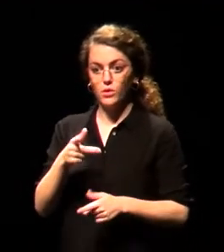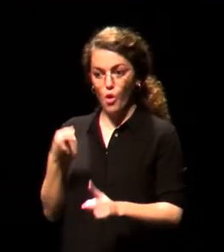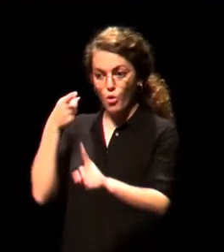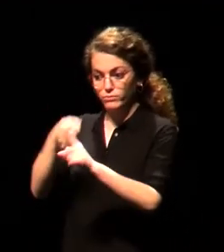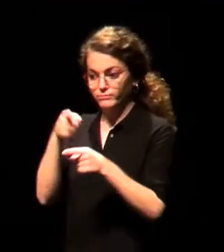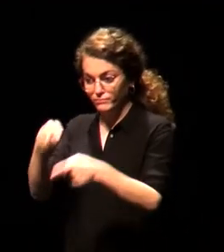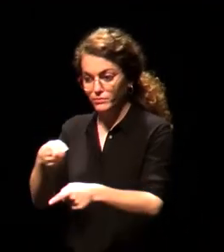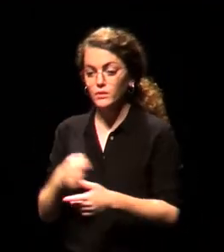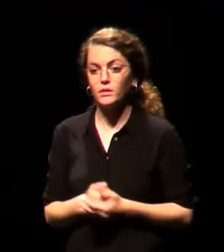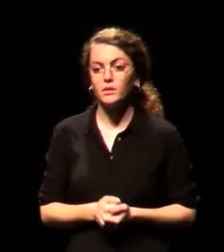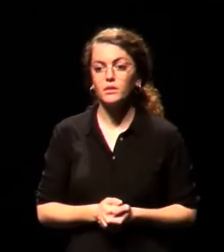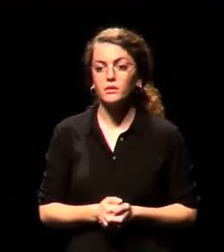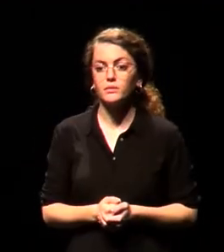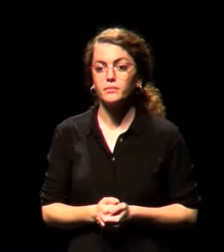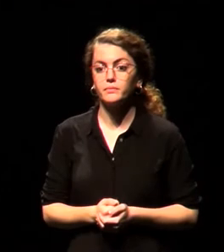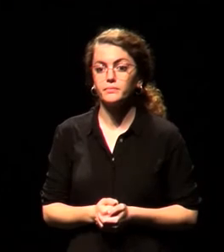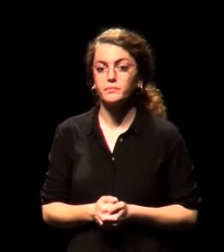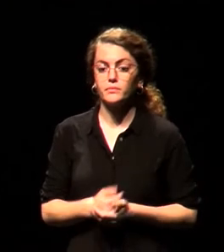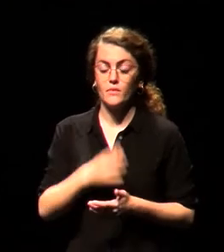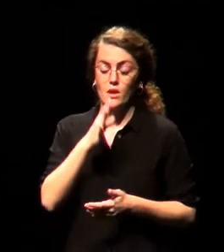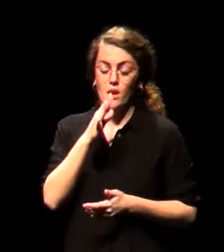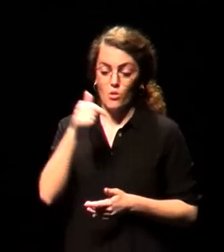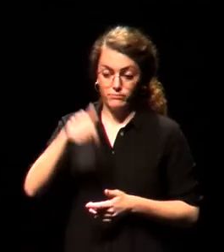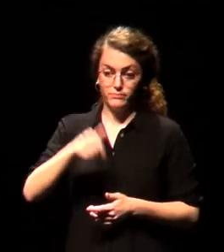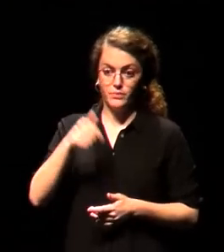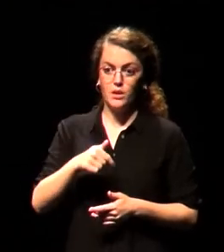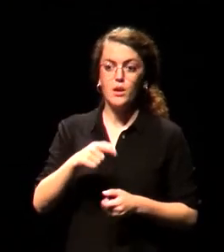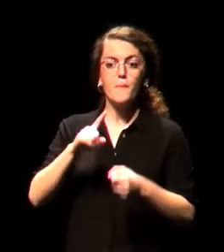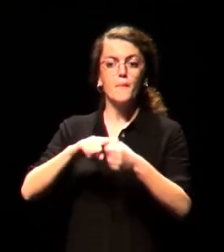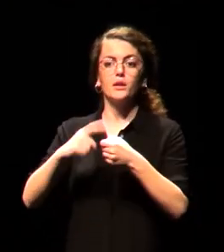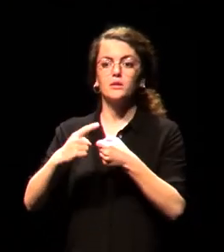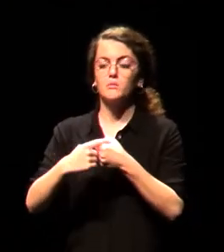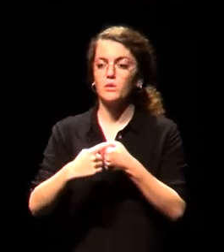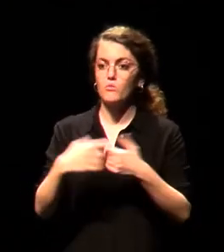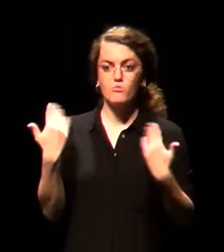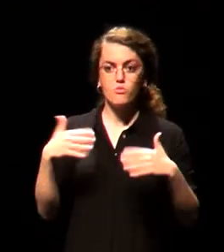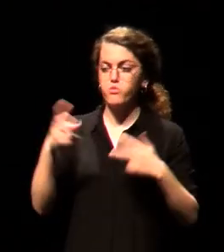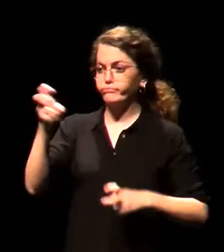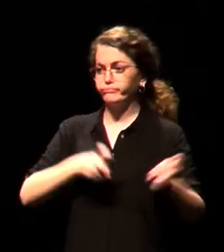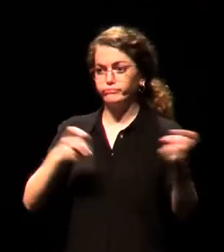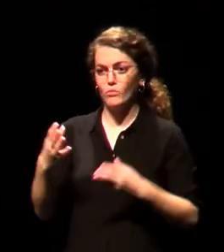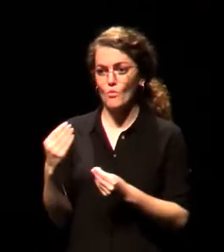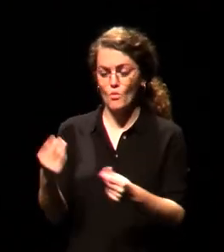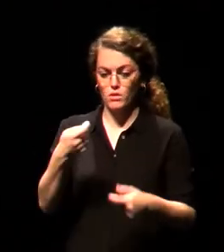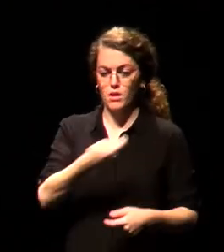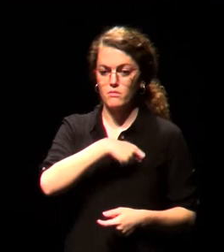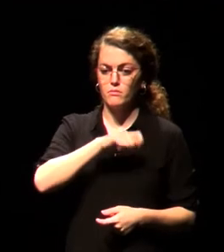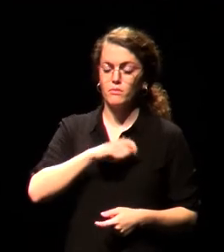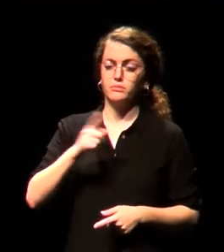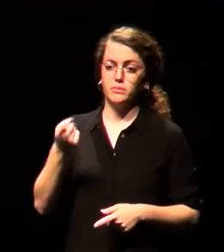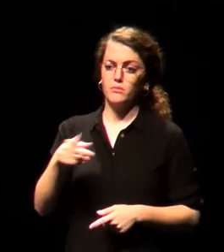participación en estas jornadas han desbordado nuestra capacidad acogida desde numerosos rincones de España y de otros países cercanos.